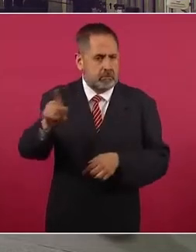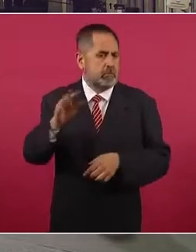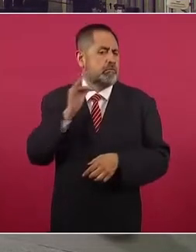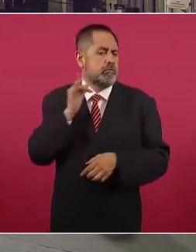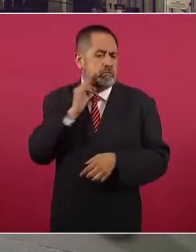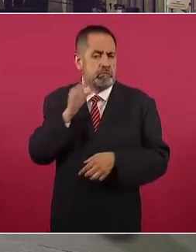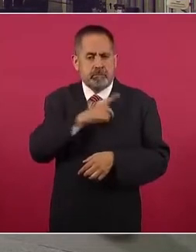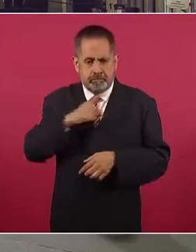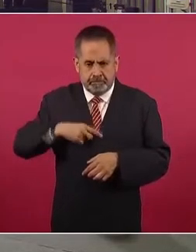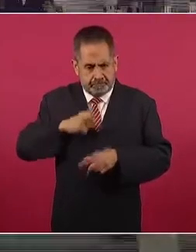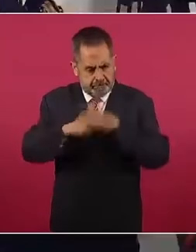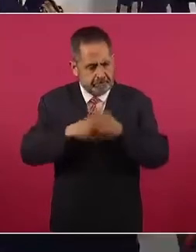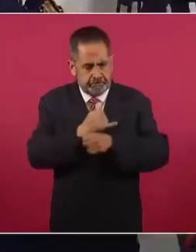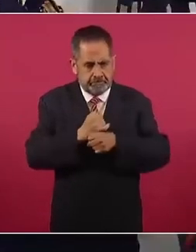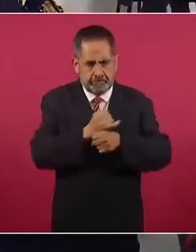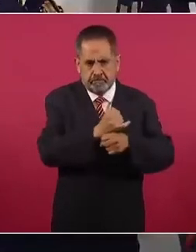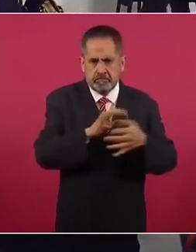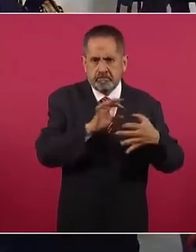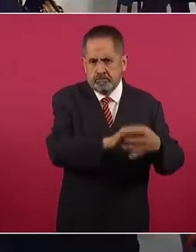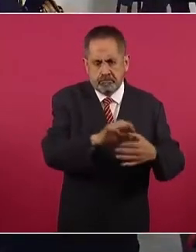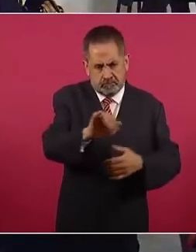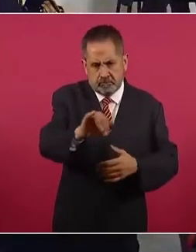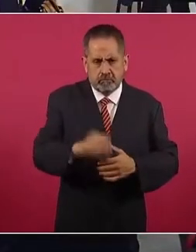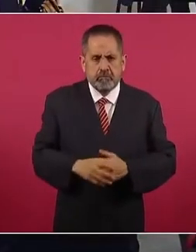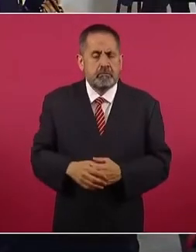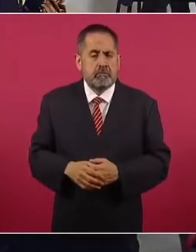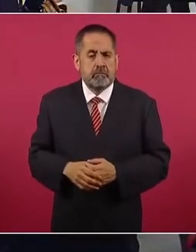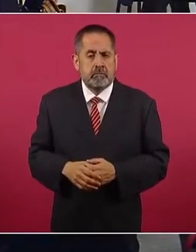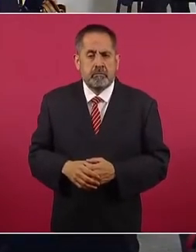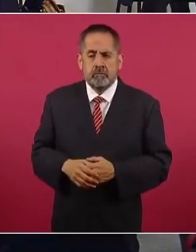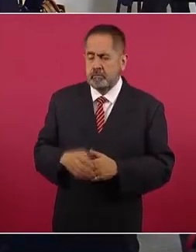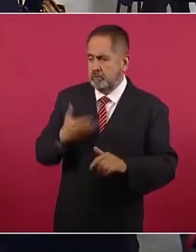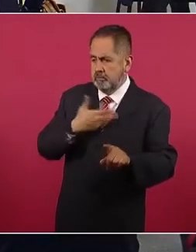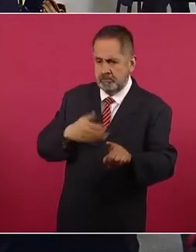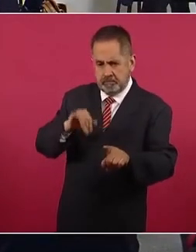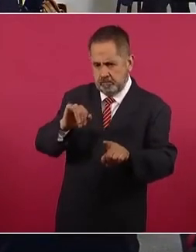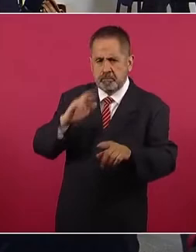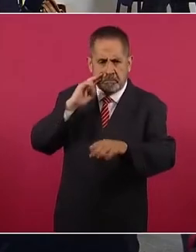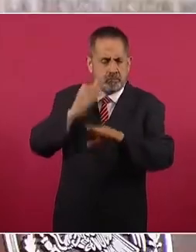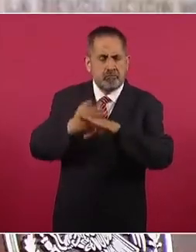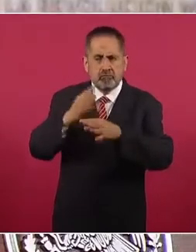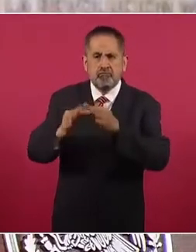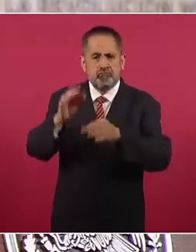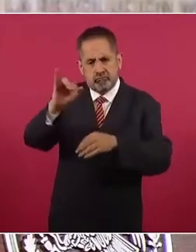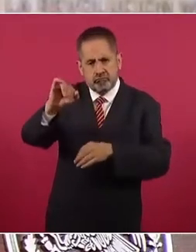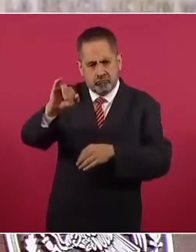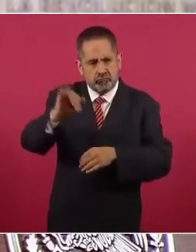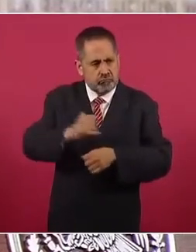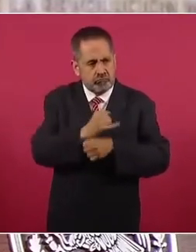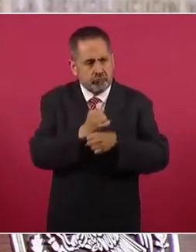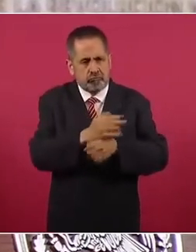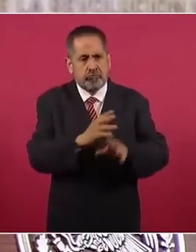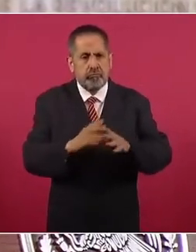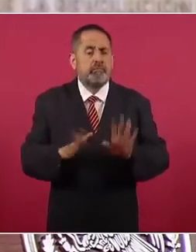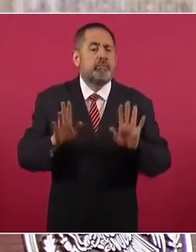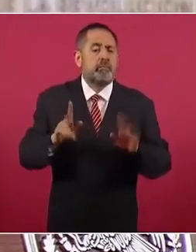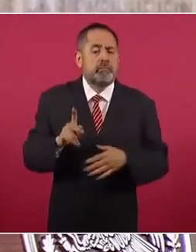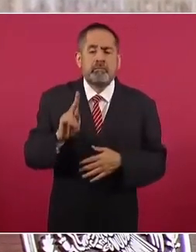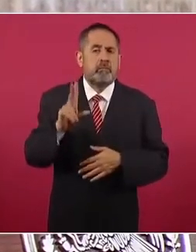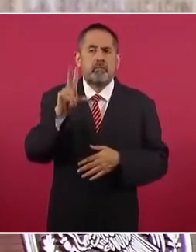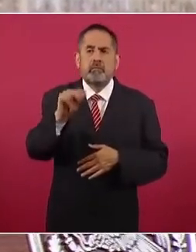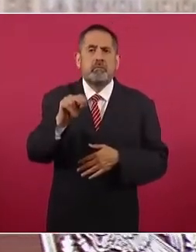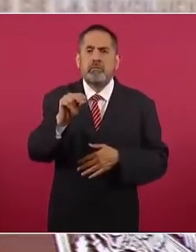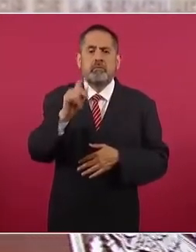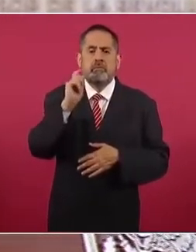entonces con estas investigaciones. Sí, porque les corresponde. Pero ya no es un asunto